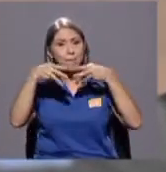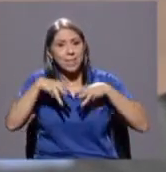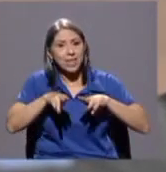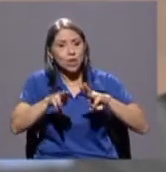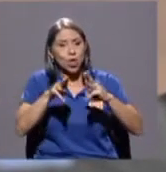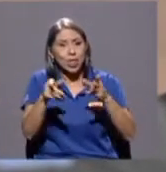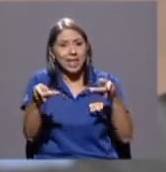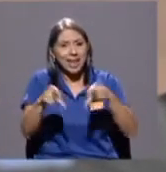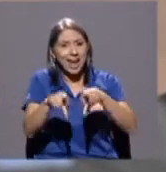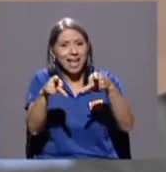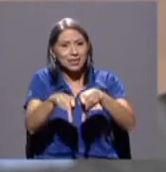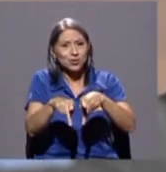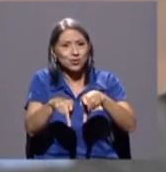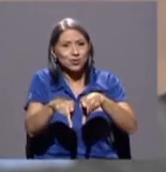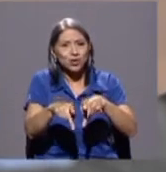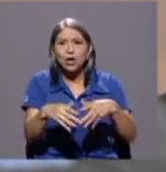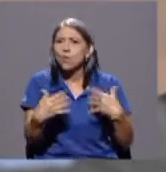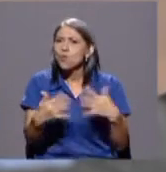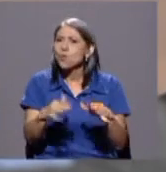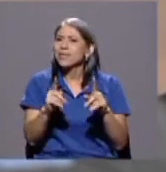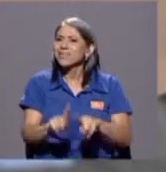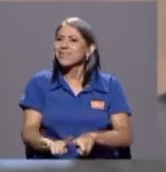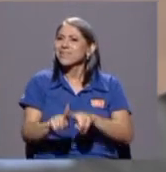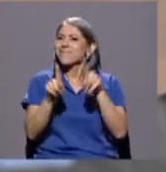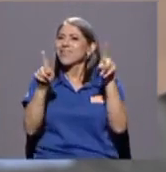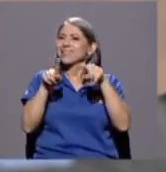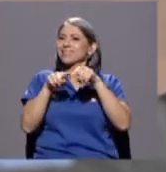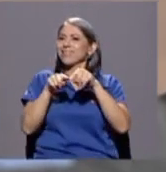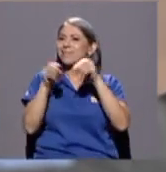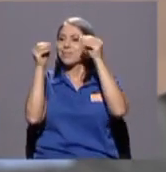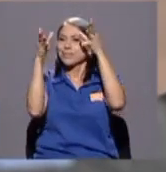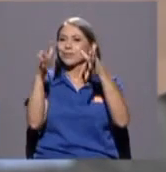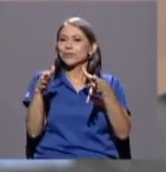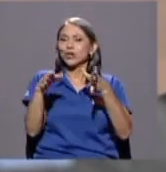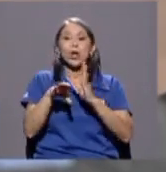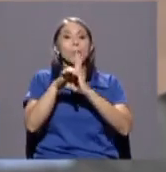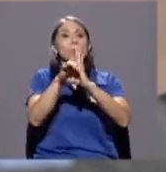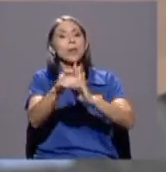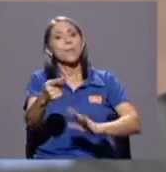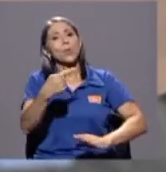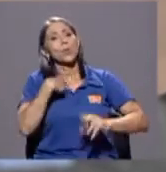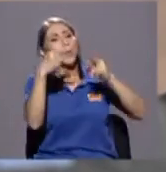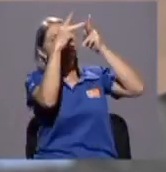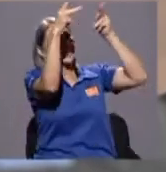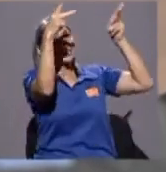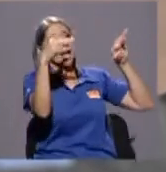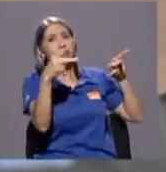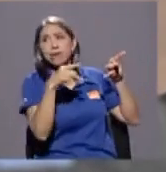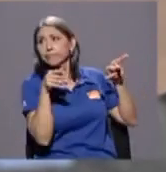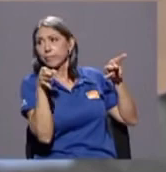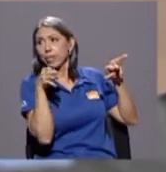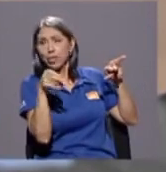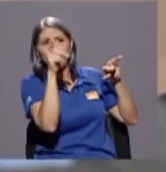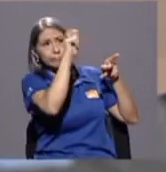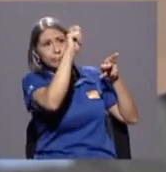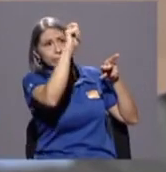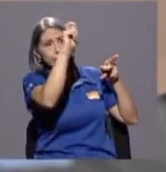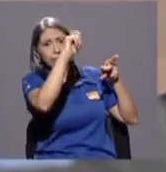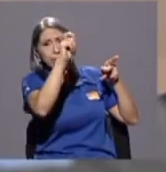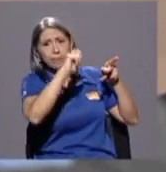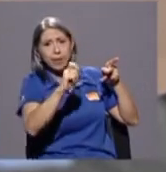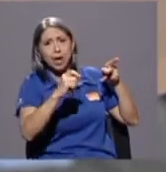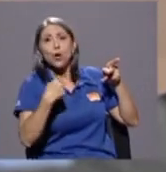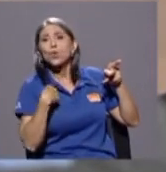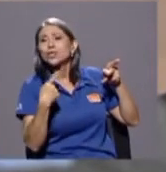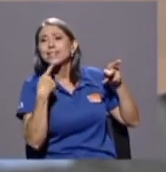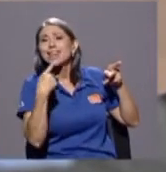el profesor hace una gran diferencia. Cuando uno simplemente está dando teoría en una pizarra uno está diciendo lo que uno se imagina que uno ya dijo